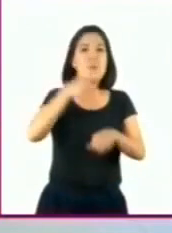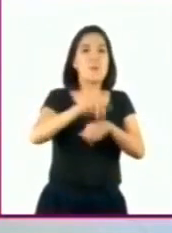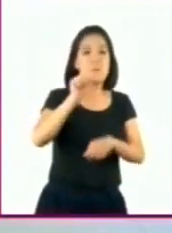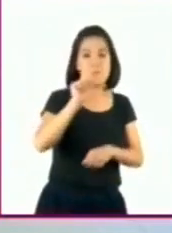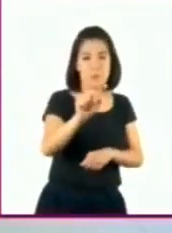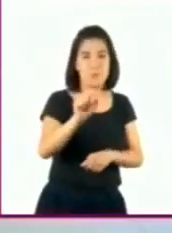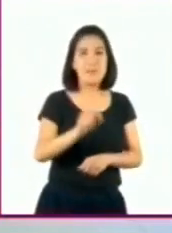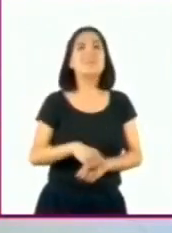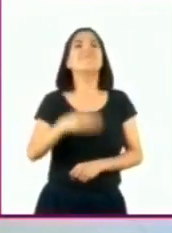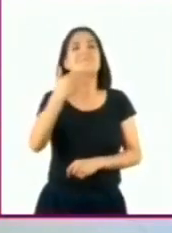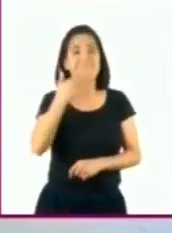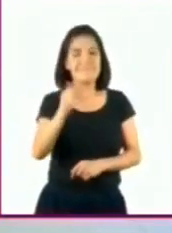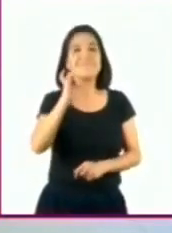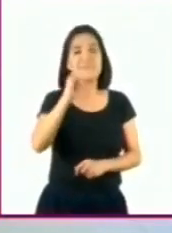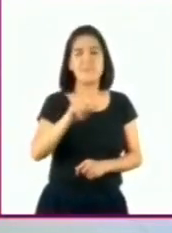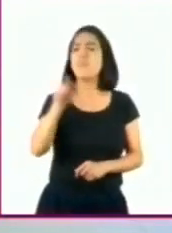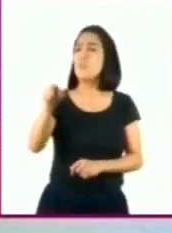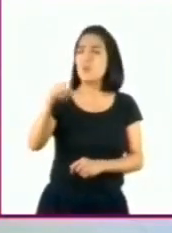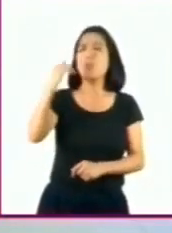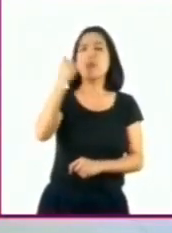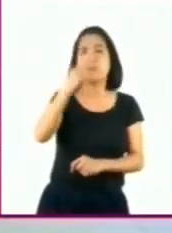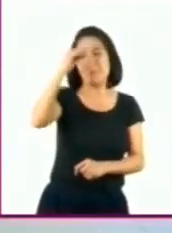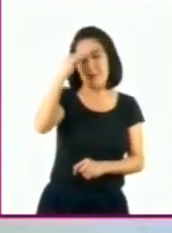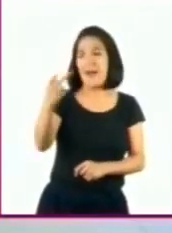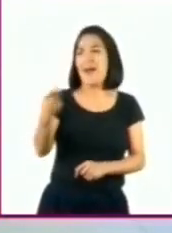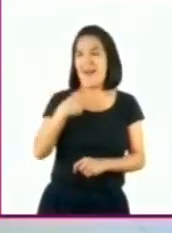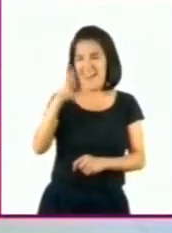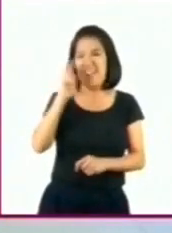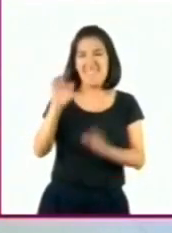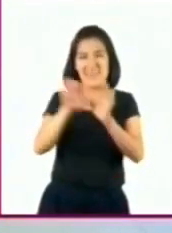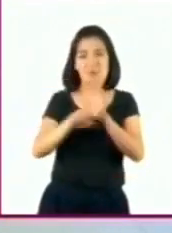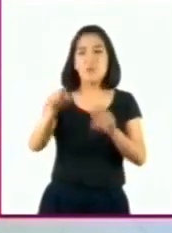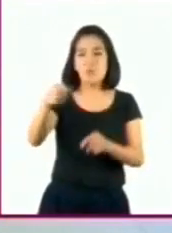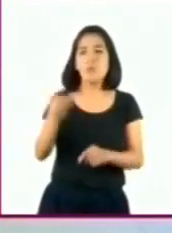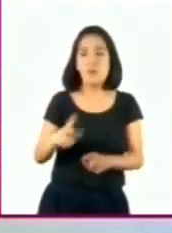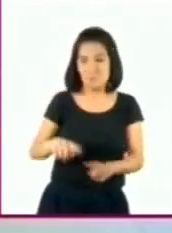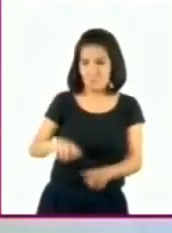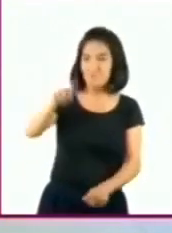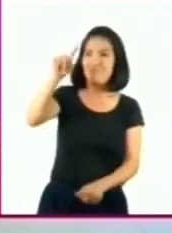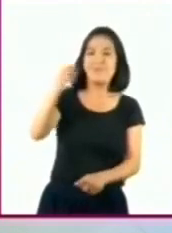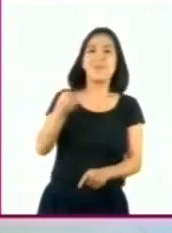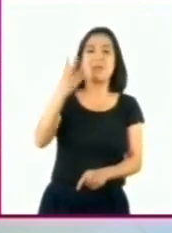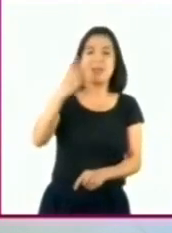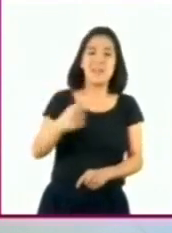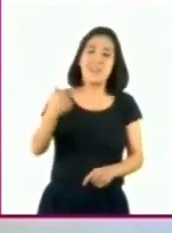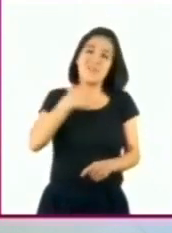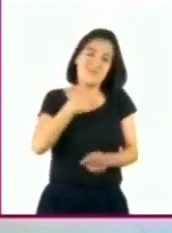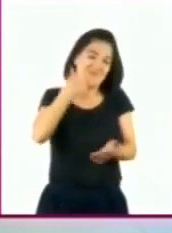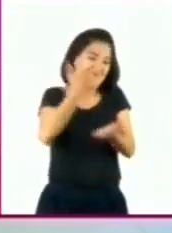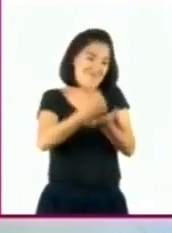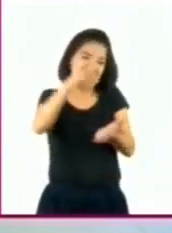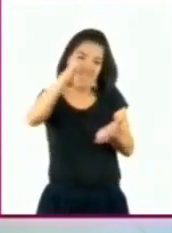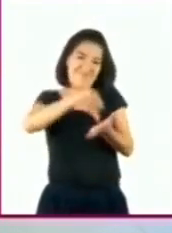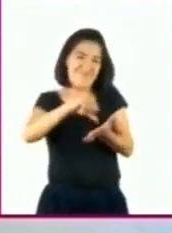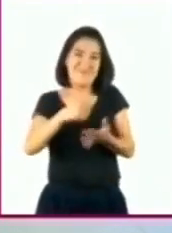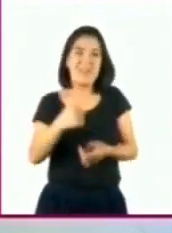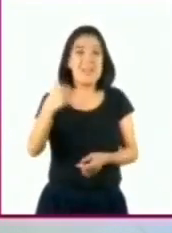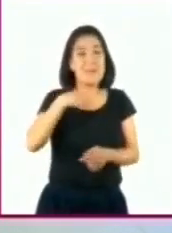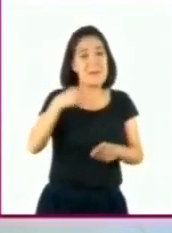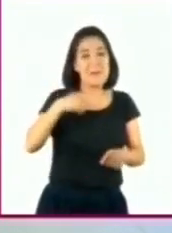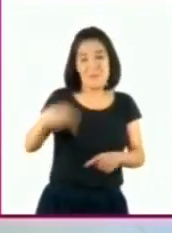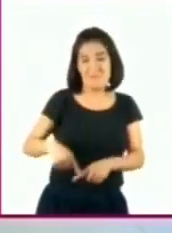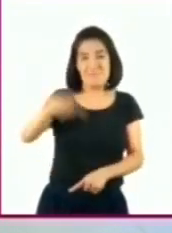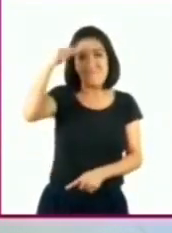Me parece bien. ¿Qué te parece si el ejemplo lo hacemos contigo? ¿Cuánto mides, Elizabeth? Hoy, pues soy muy chaparrita. Mido